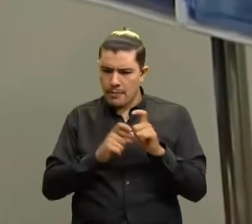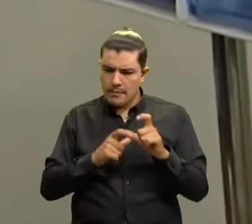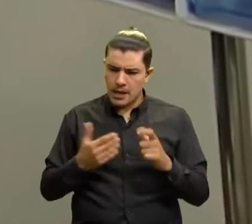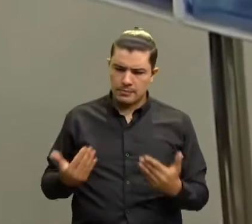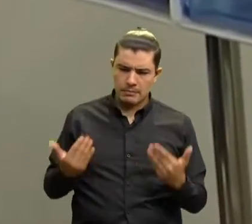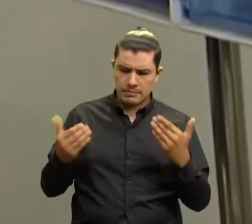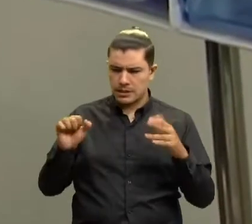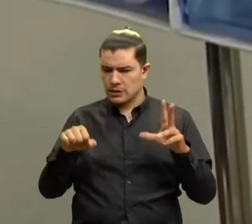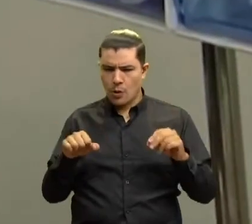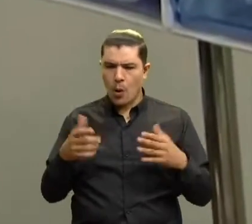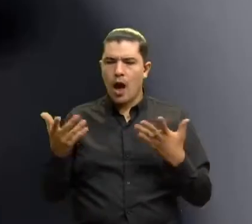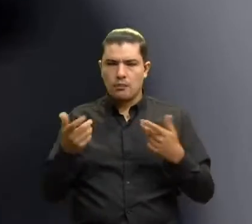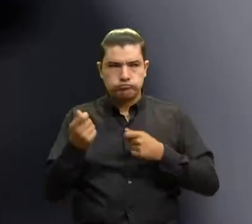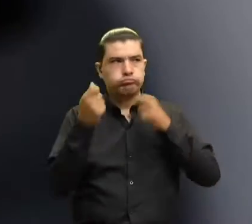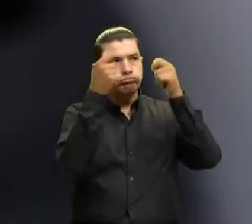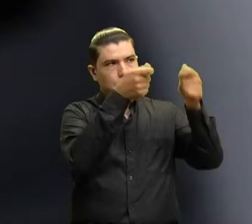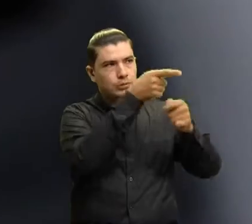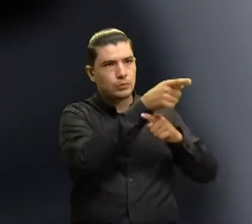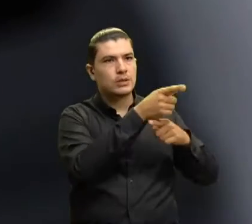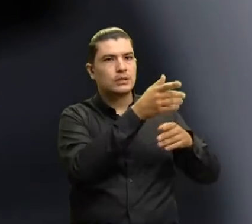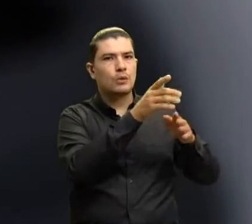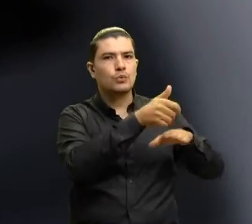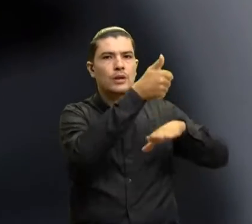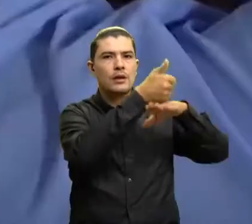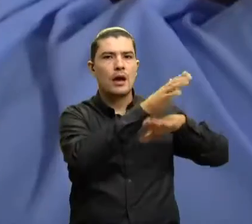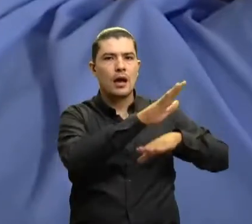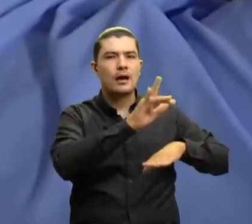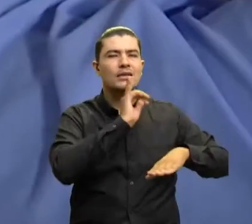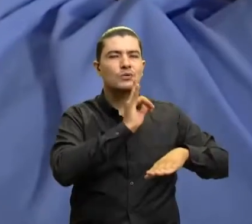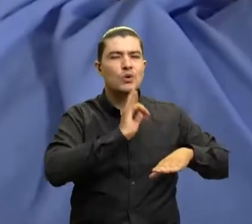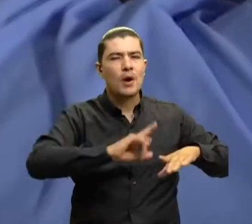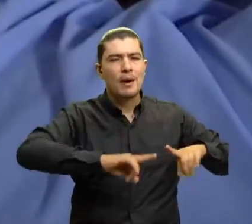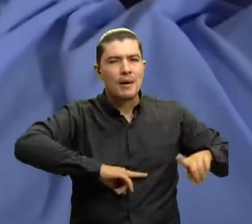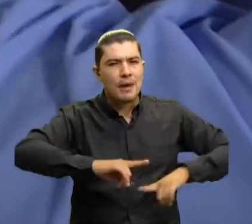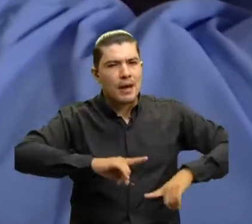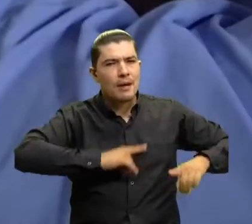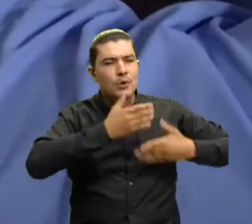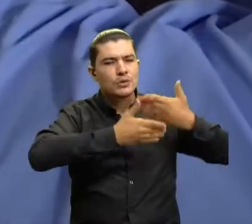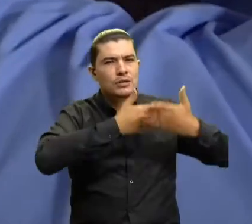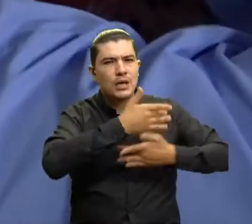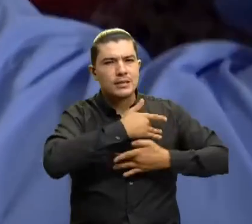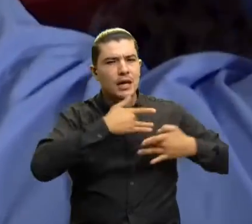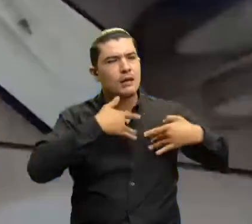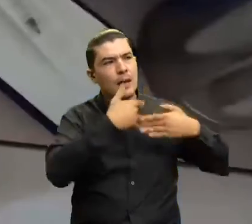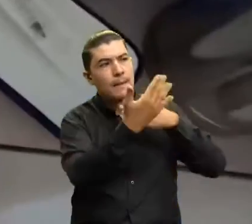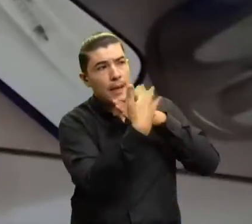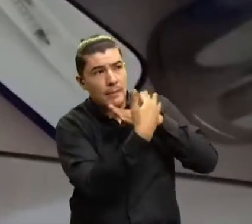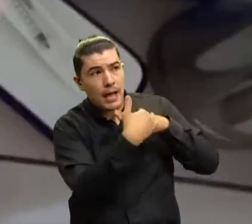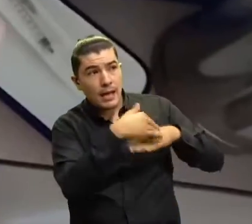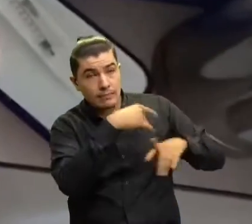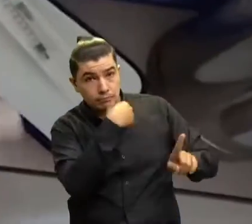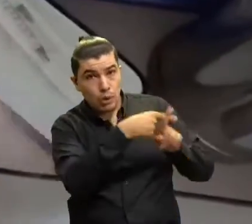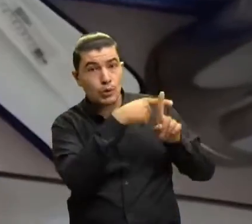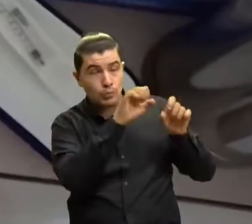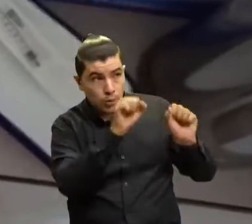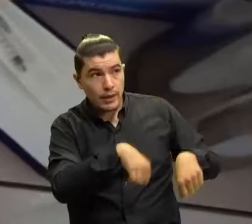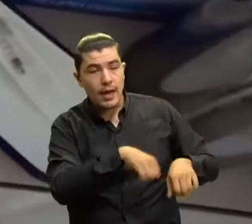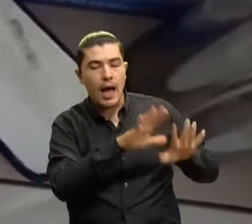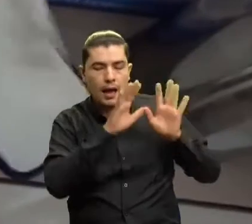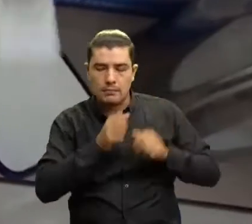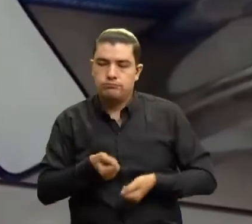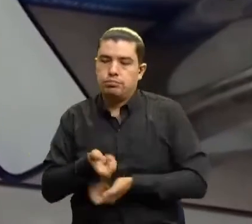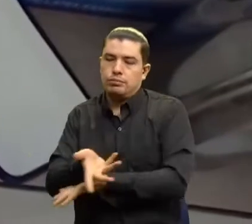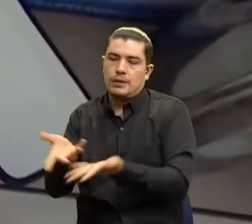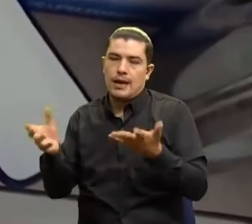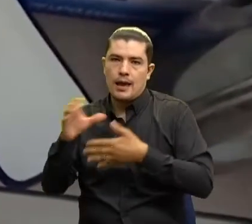años a partir del mes de diciembre. Por lo menos así se tiene establecido para Colombia. Los especialistas consideran que los niños tienen menos